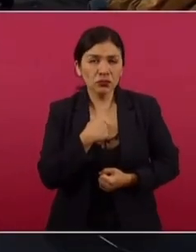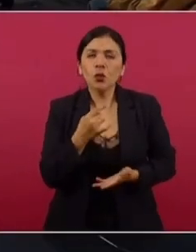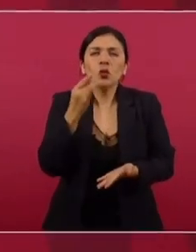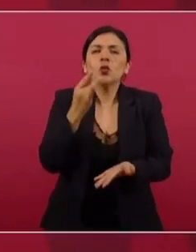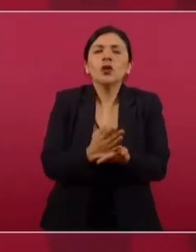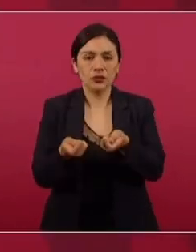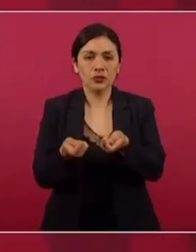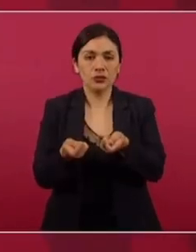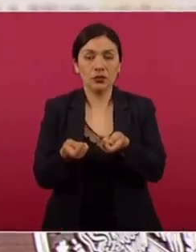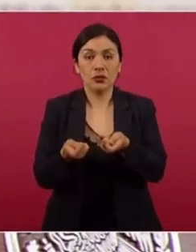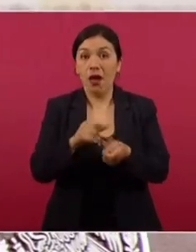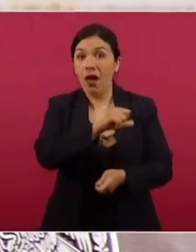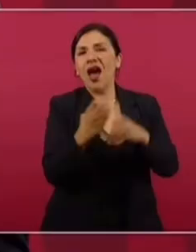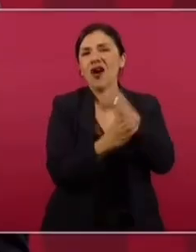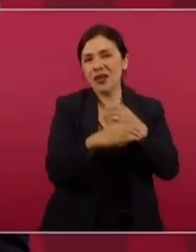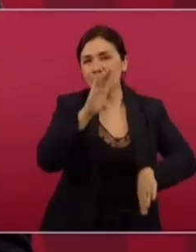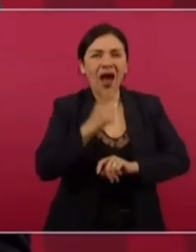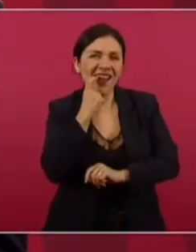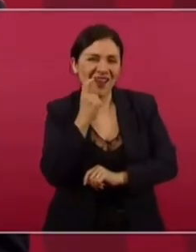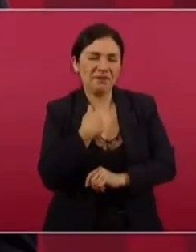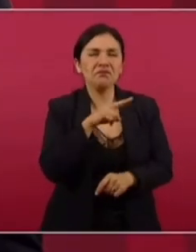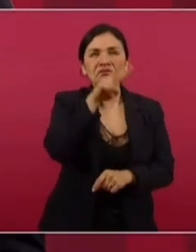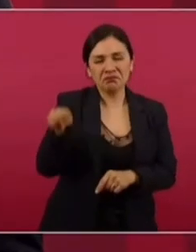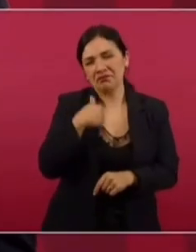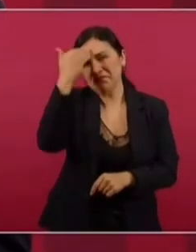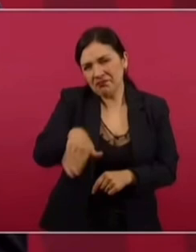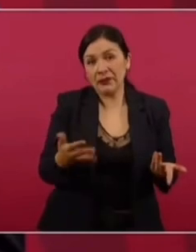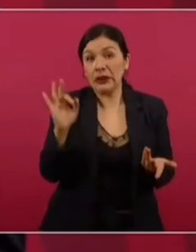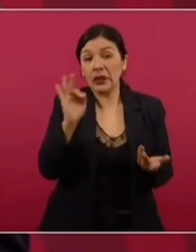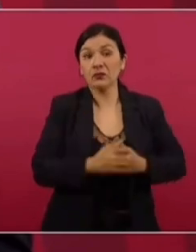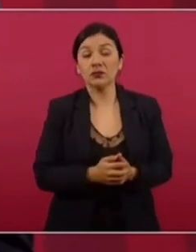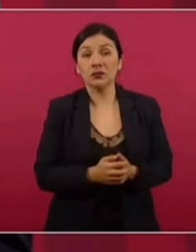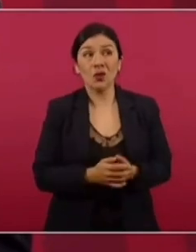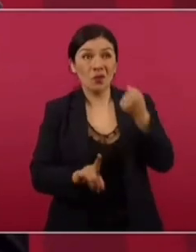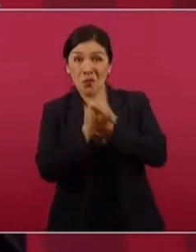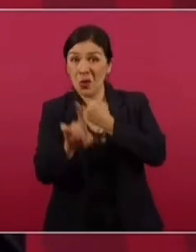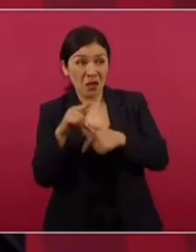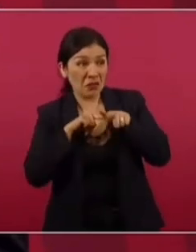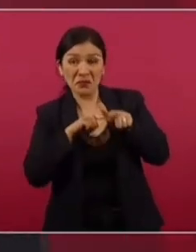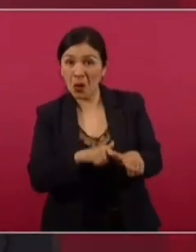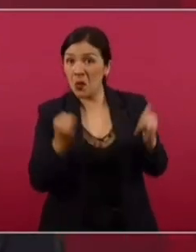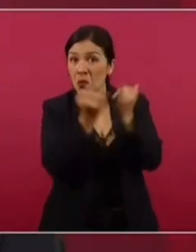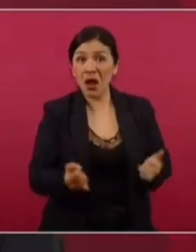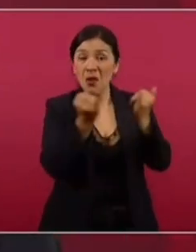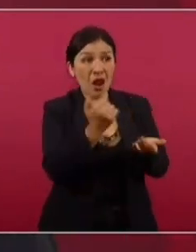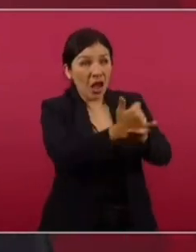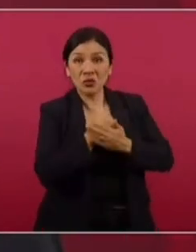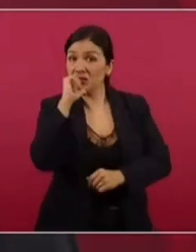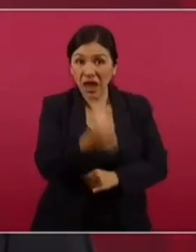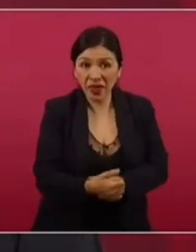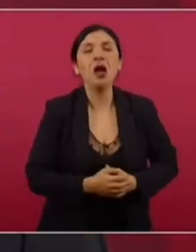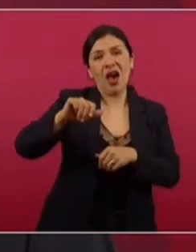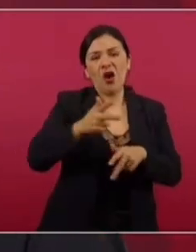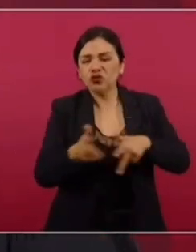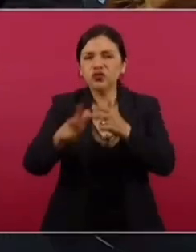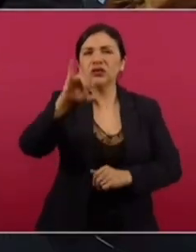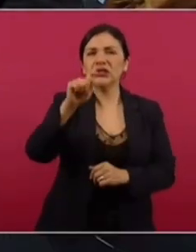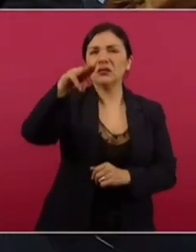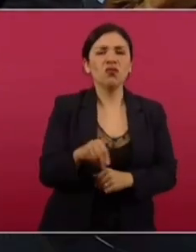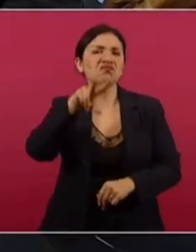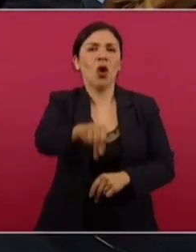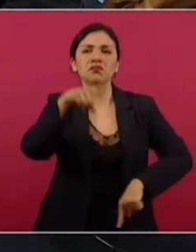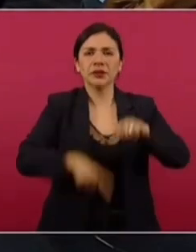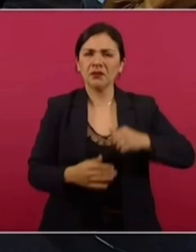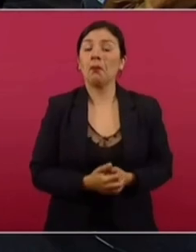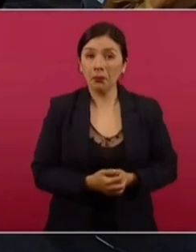administrador del dinero del pueblo. Entonces, si no nos resuelve el problema, no va a haber corredor del Istmo. Y les dije,